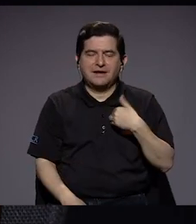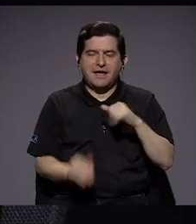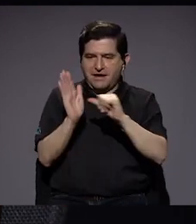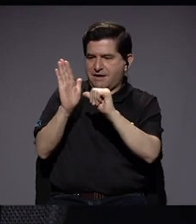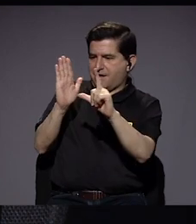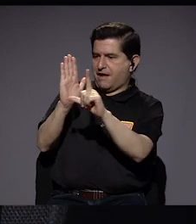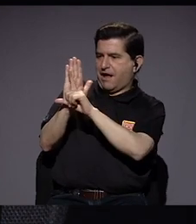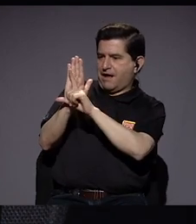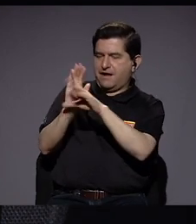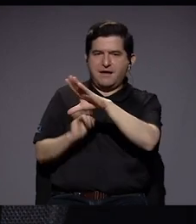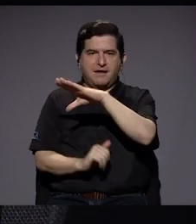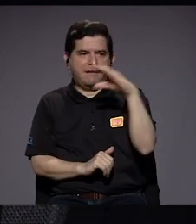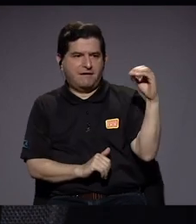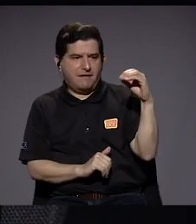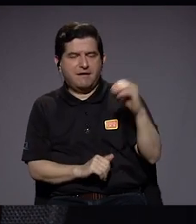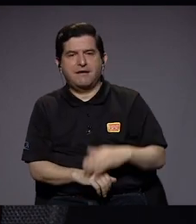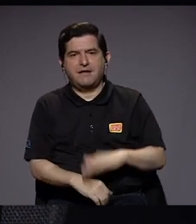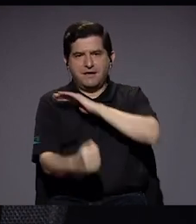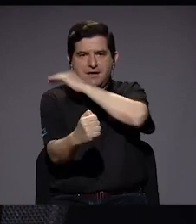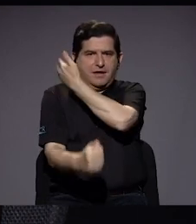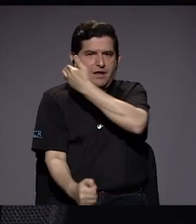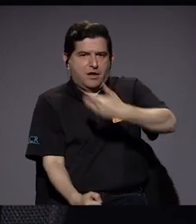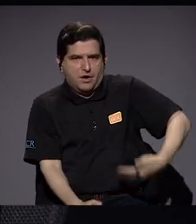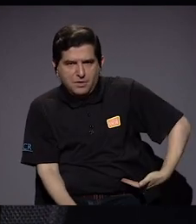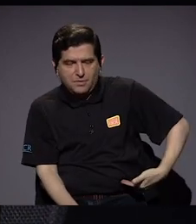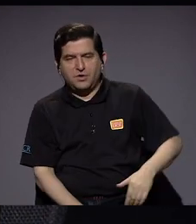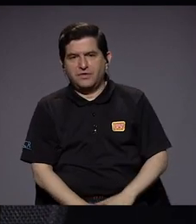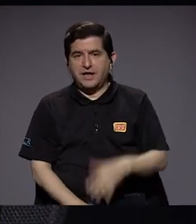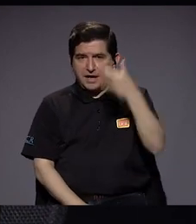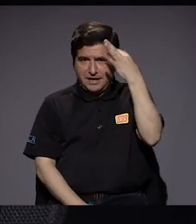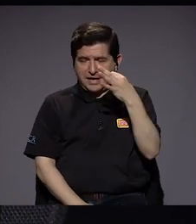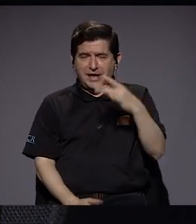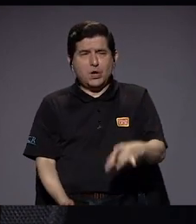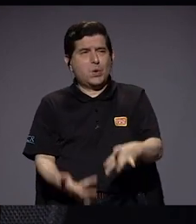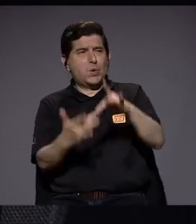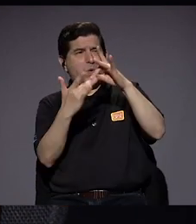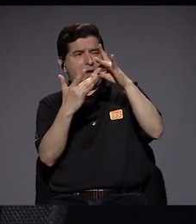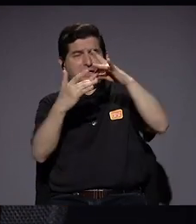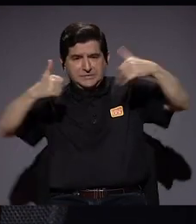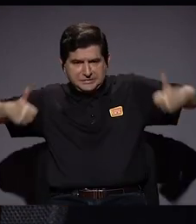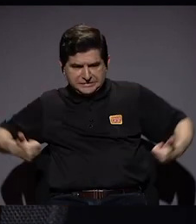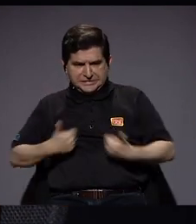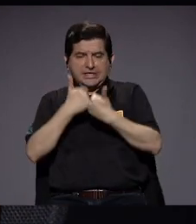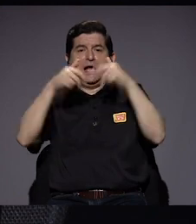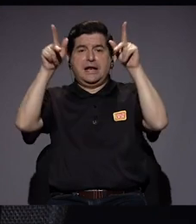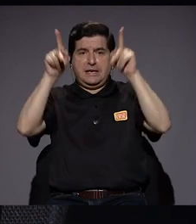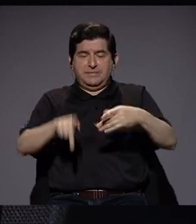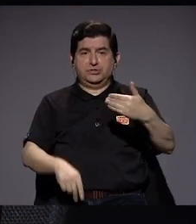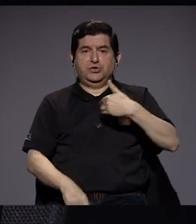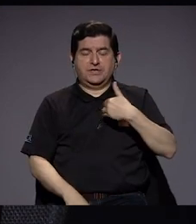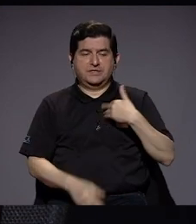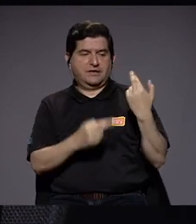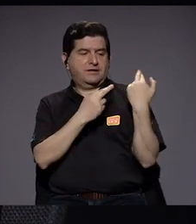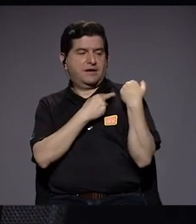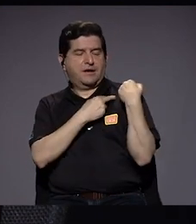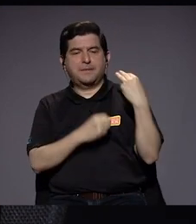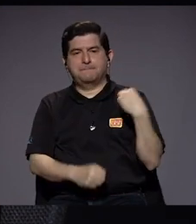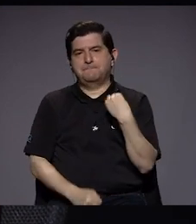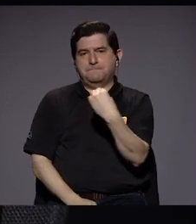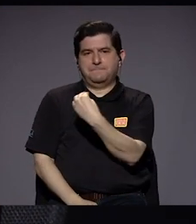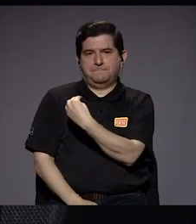Legislativa y el Ejecutivo. Creo que ha sido especialmente retador para quienes han tenido a cargo el Ministerio de la